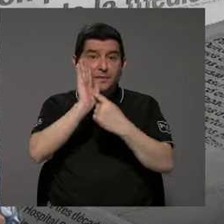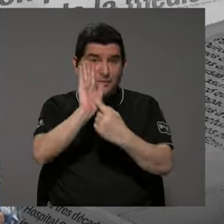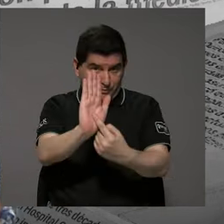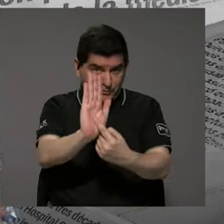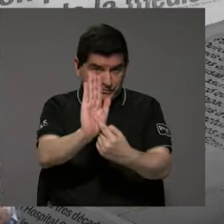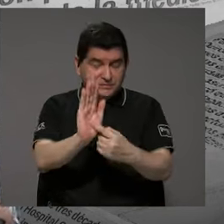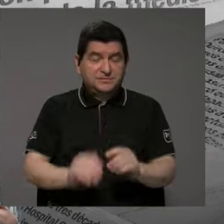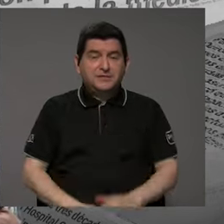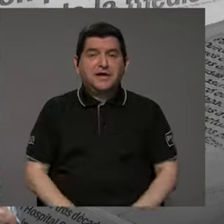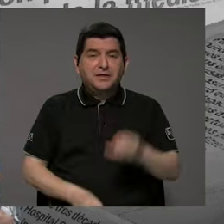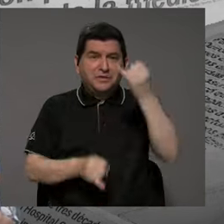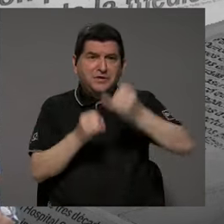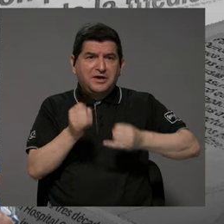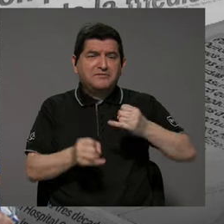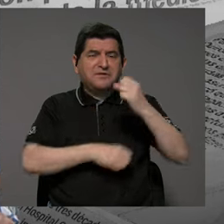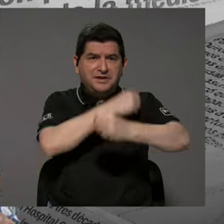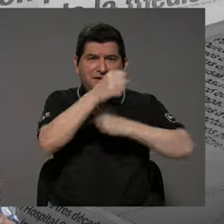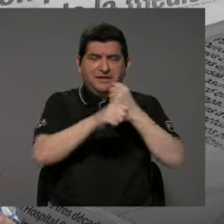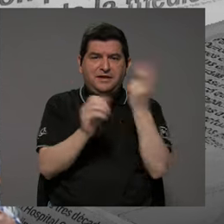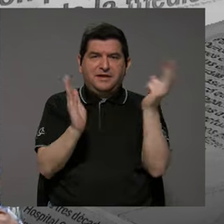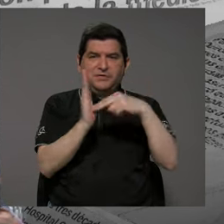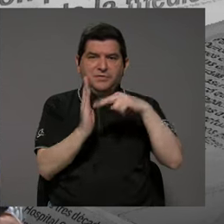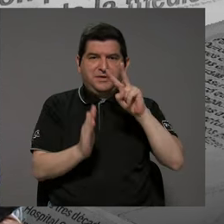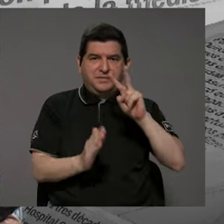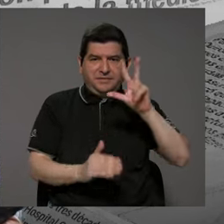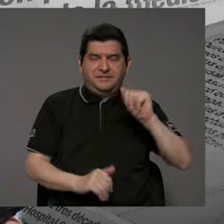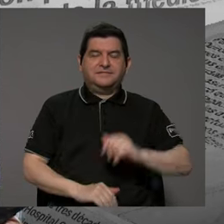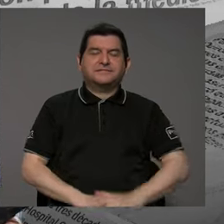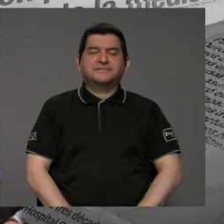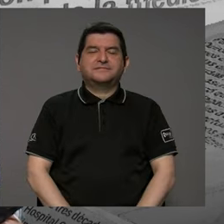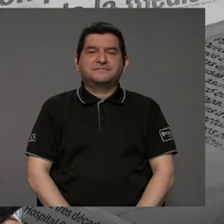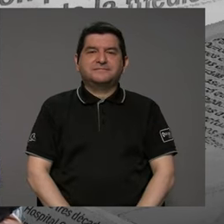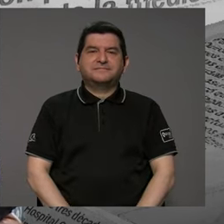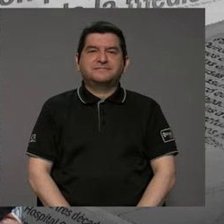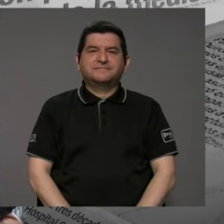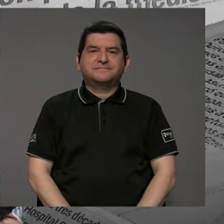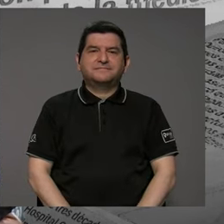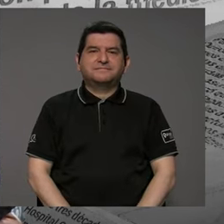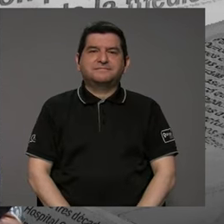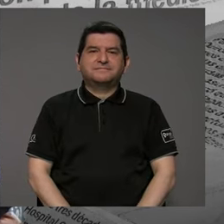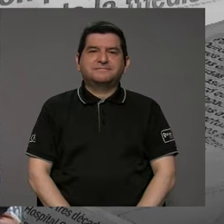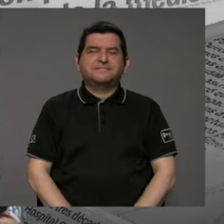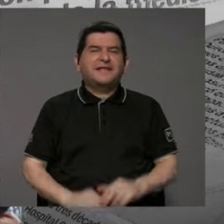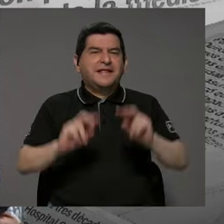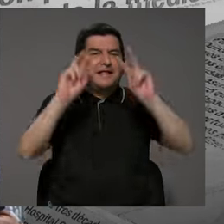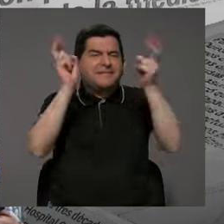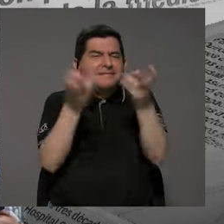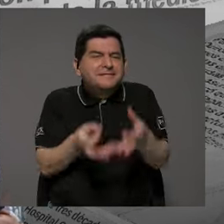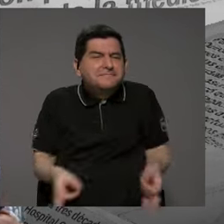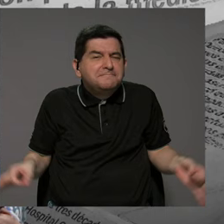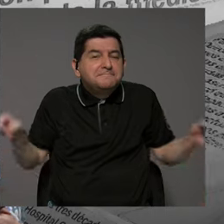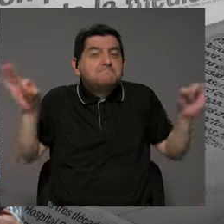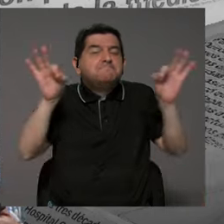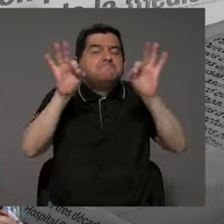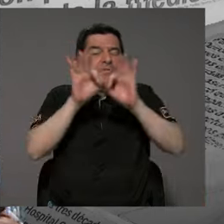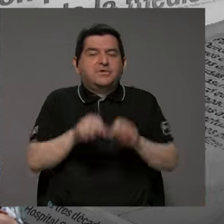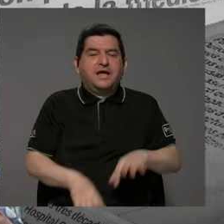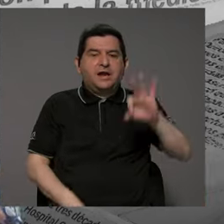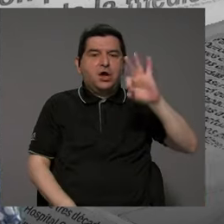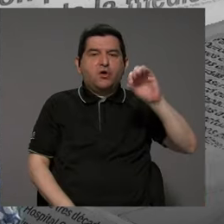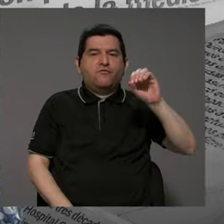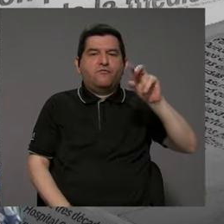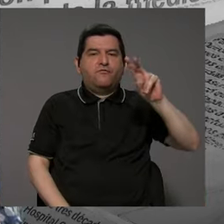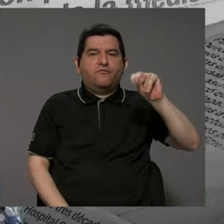presentó a finales del 2023. Hay un tema importante que es Fonatel,